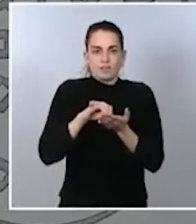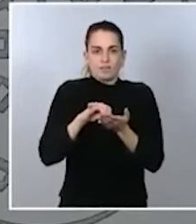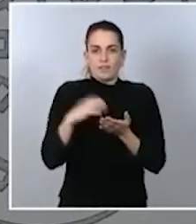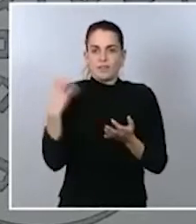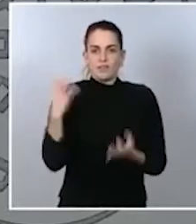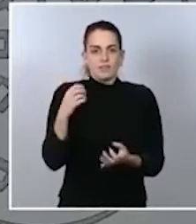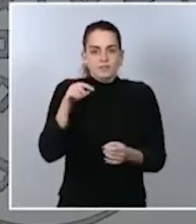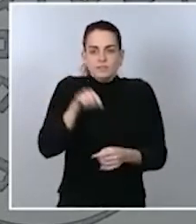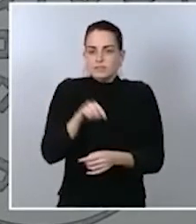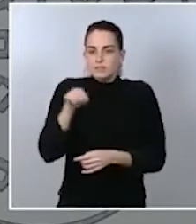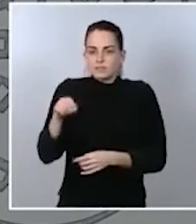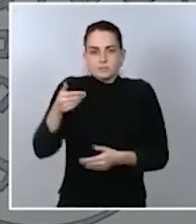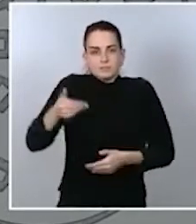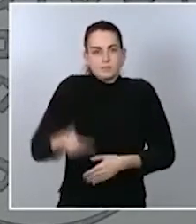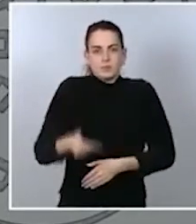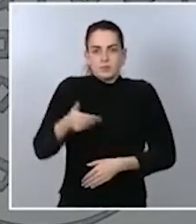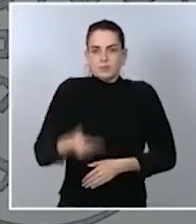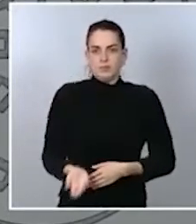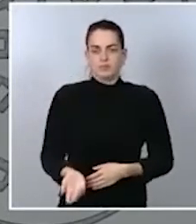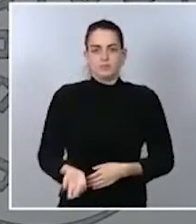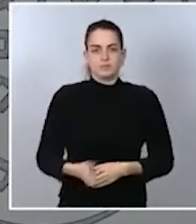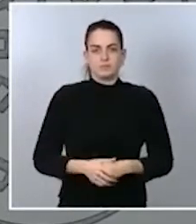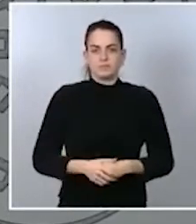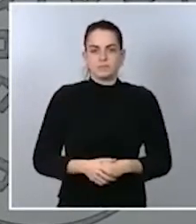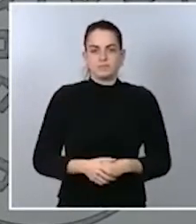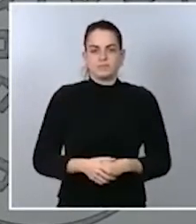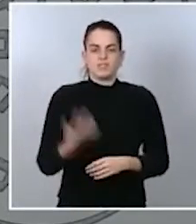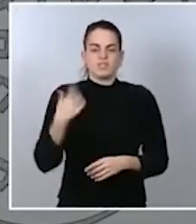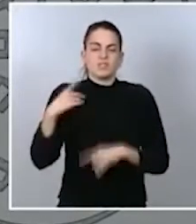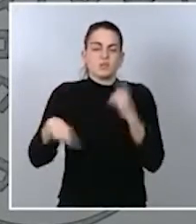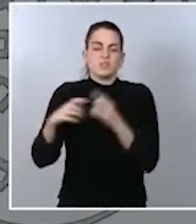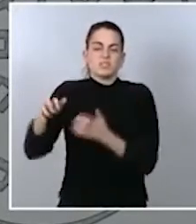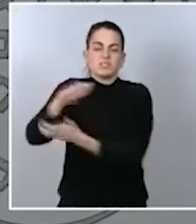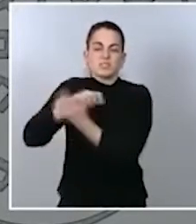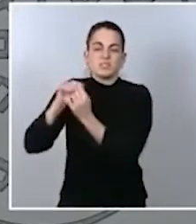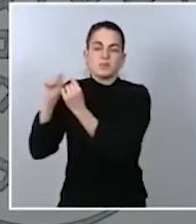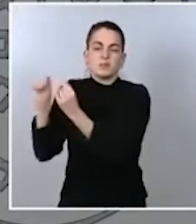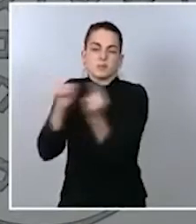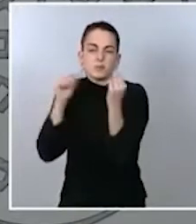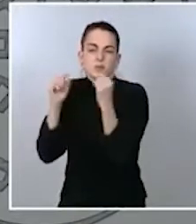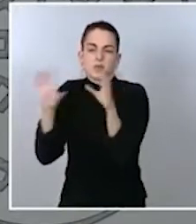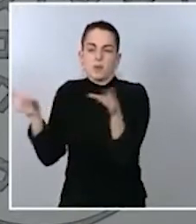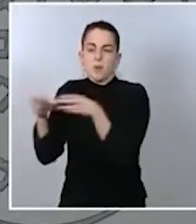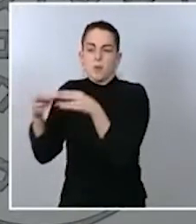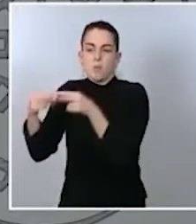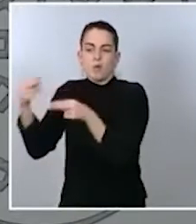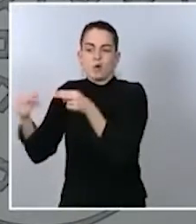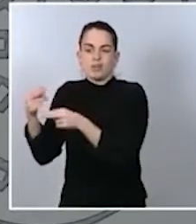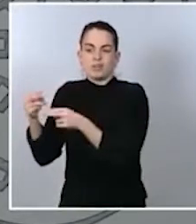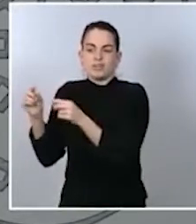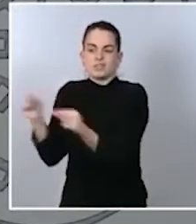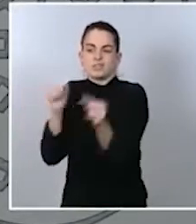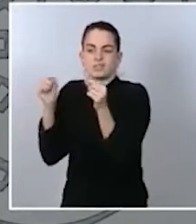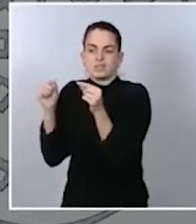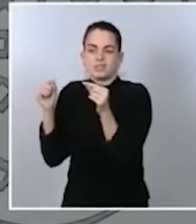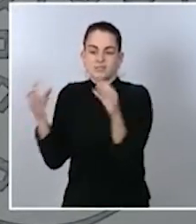obviando y, por tanto, dejando a un lado las disputas partidistas que nada tienen que ver con la situación real